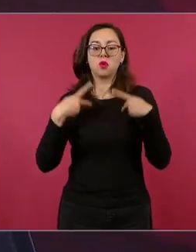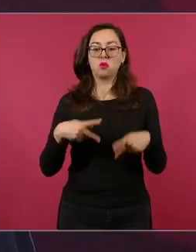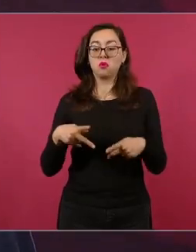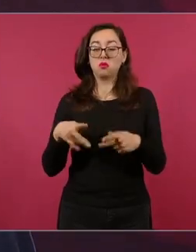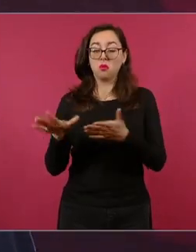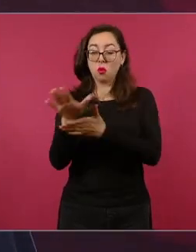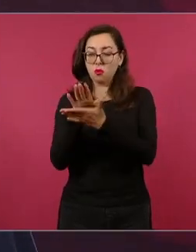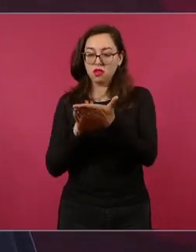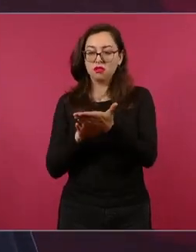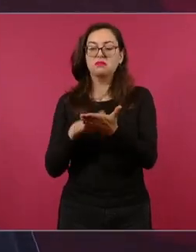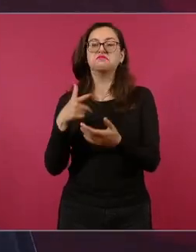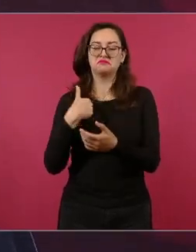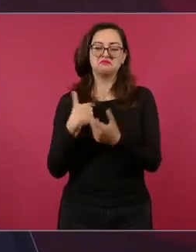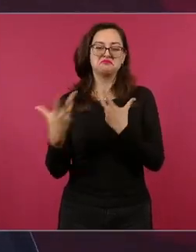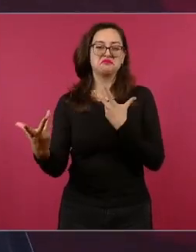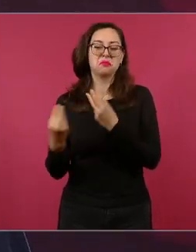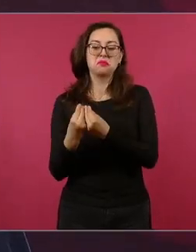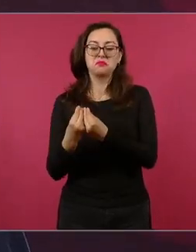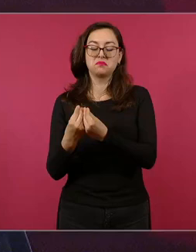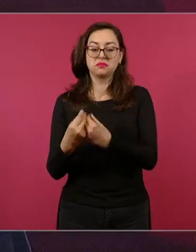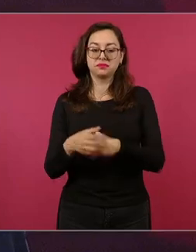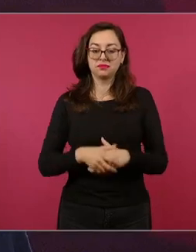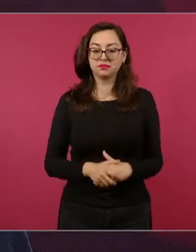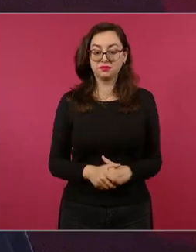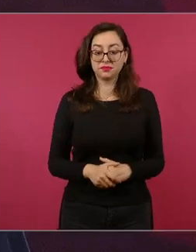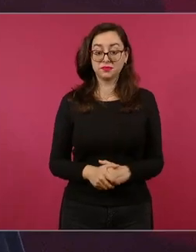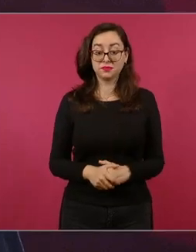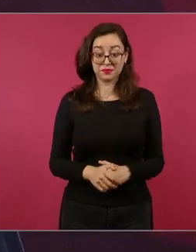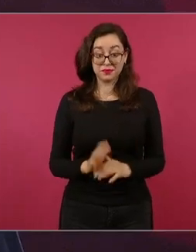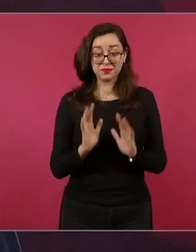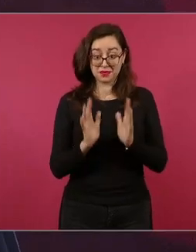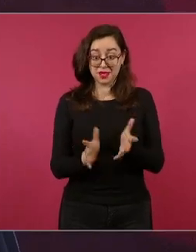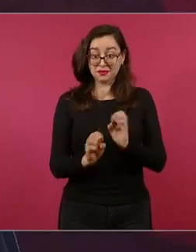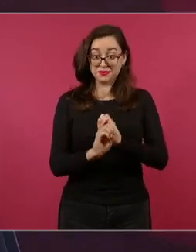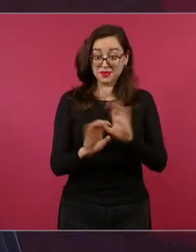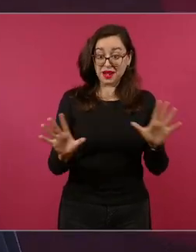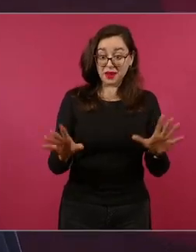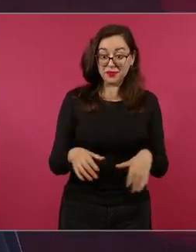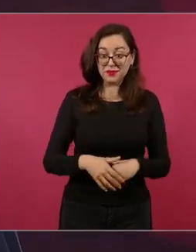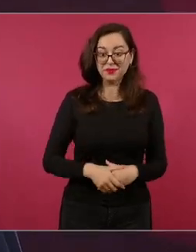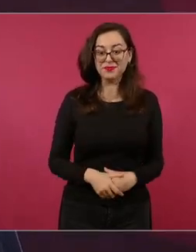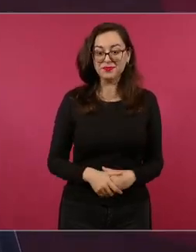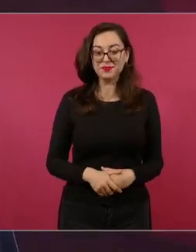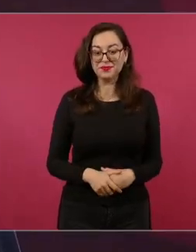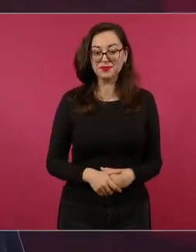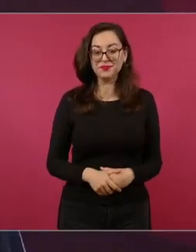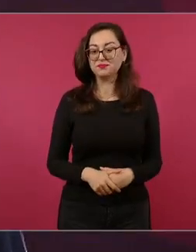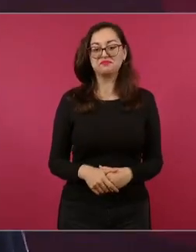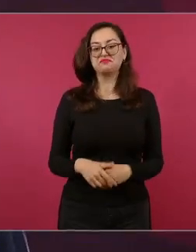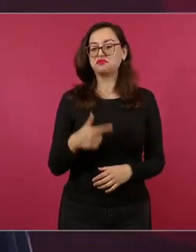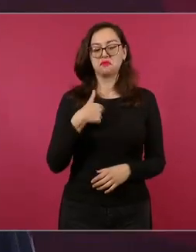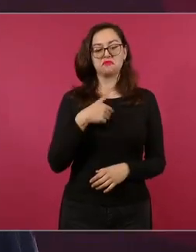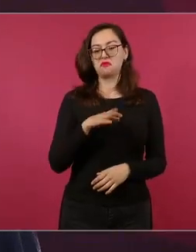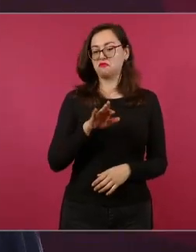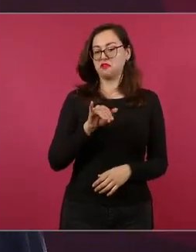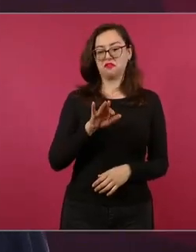pueblo raso ya que quede claro y no soy fifí